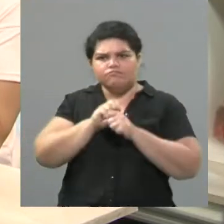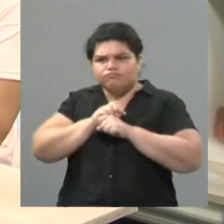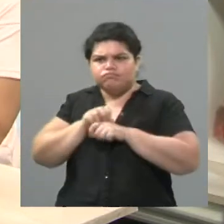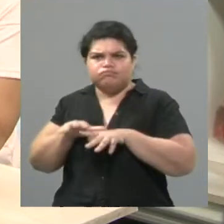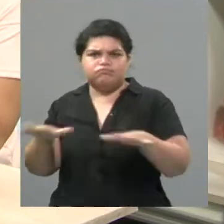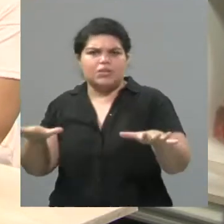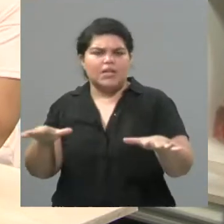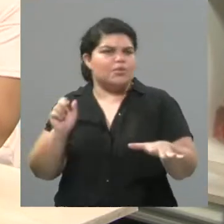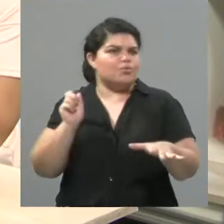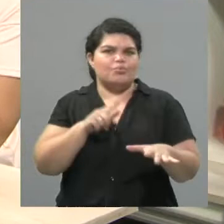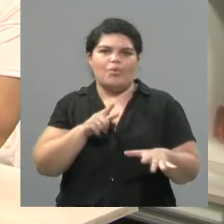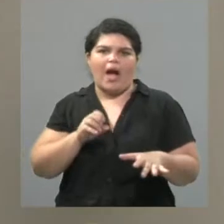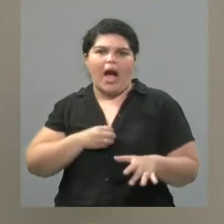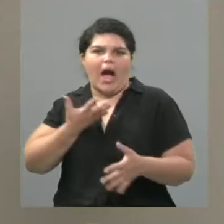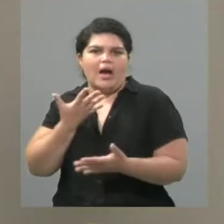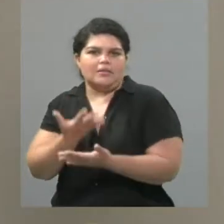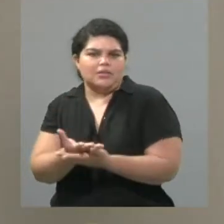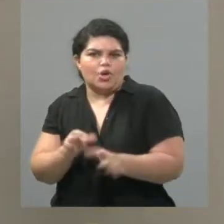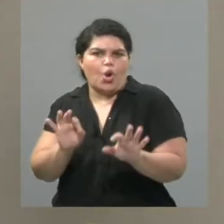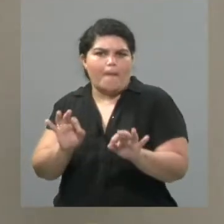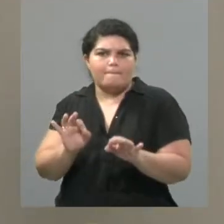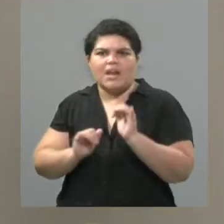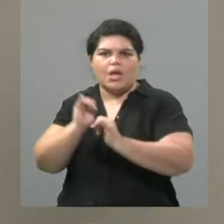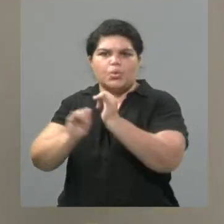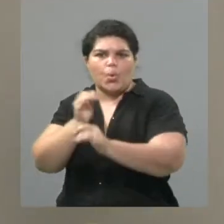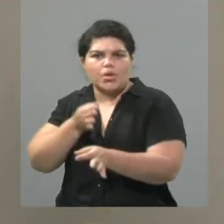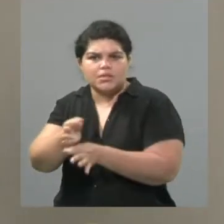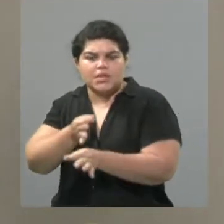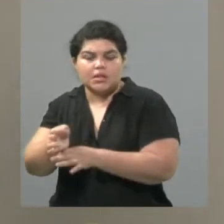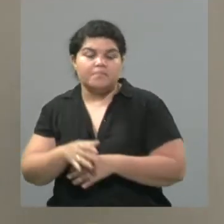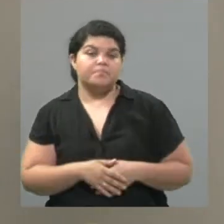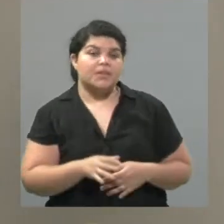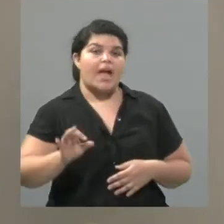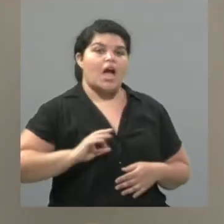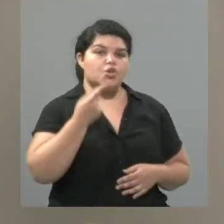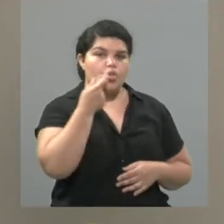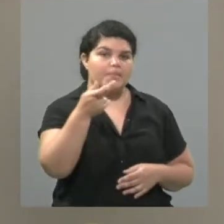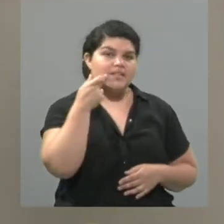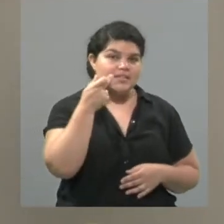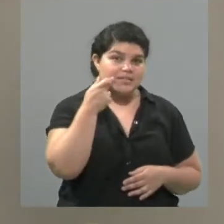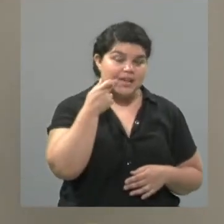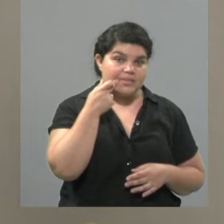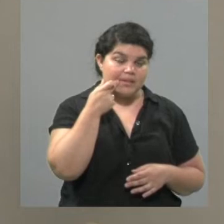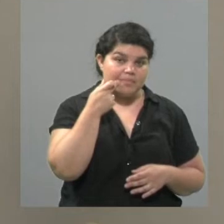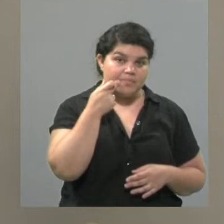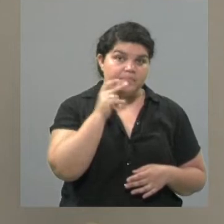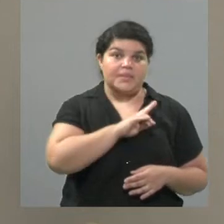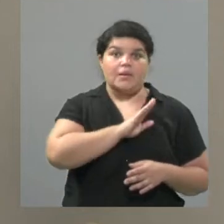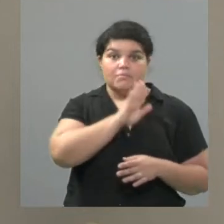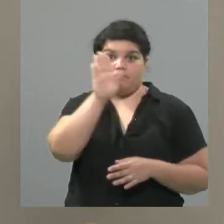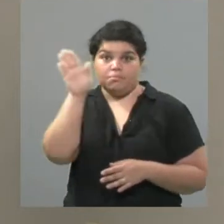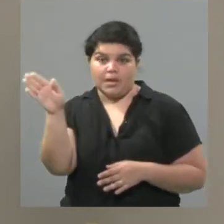allá. ¿Y durante cuánto tiempo? Desde el 2017, que estamos. Volvimos 2019, fines de 2019,